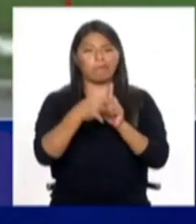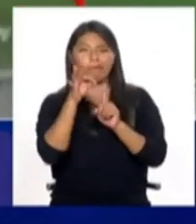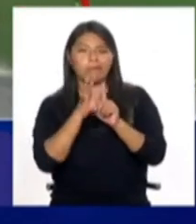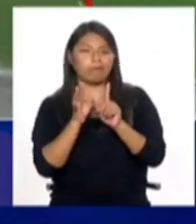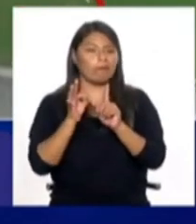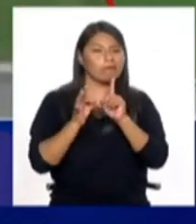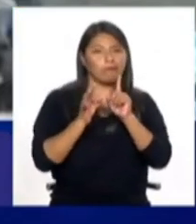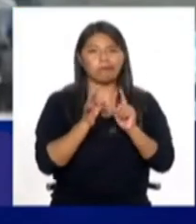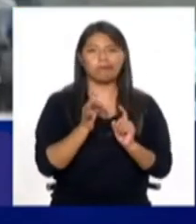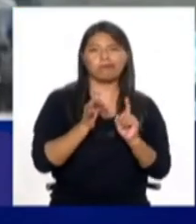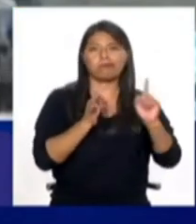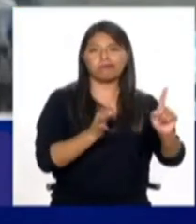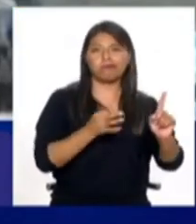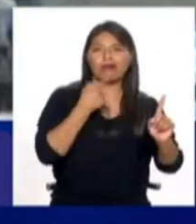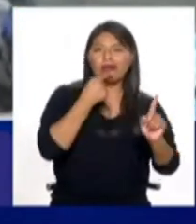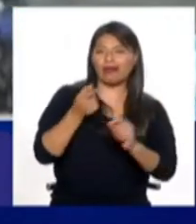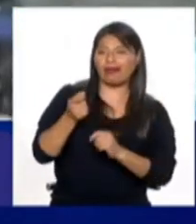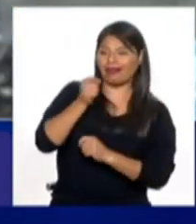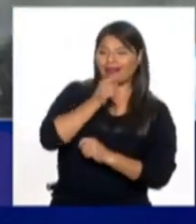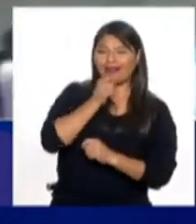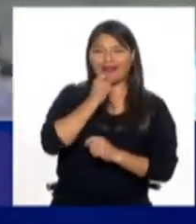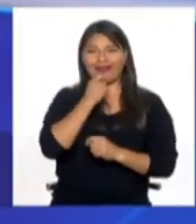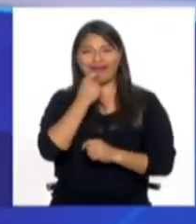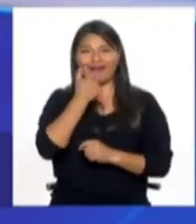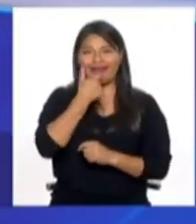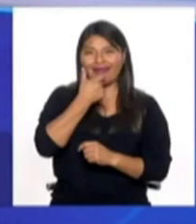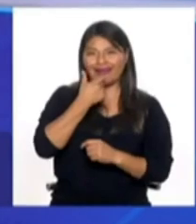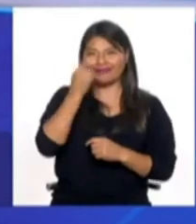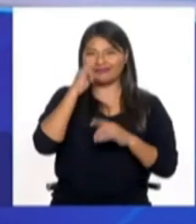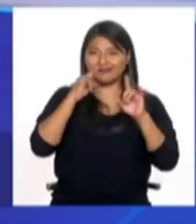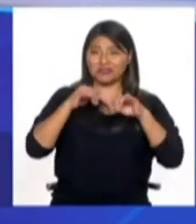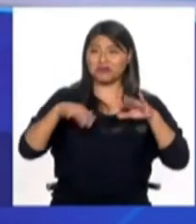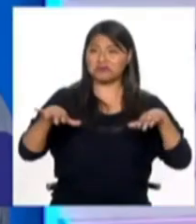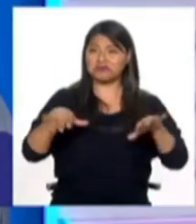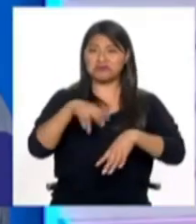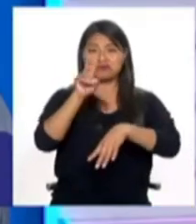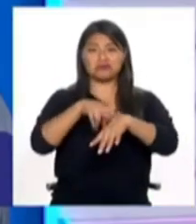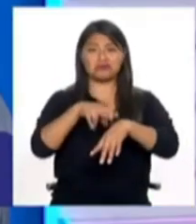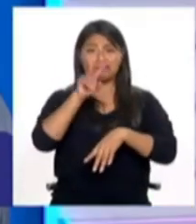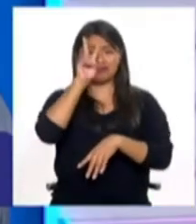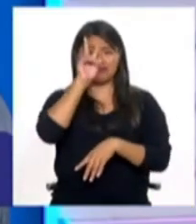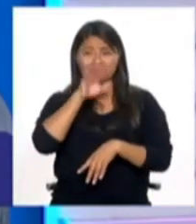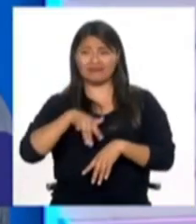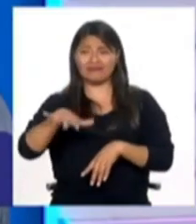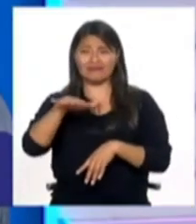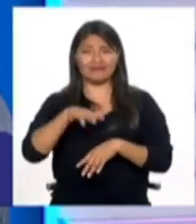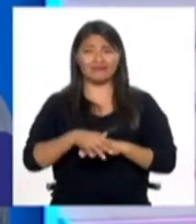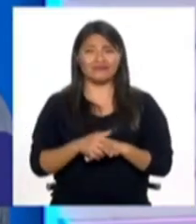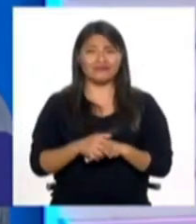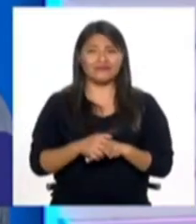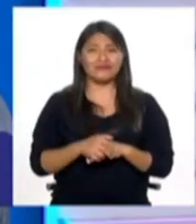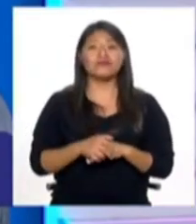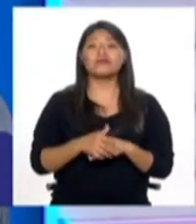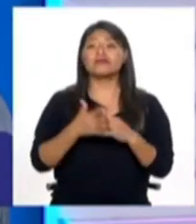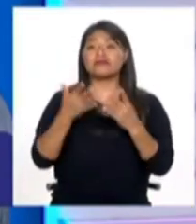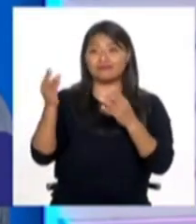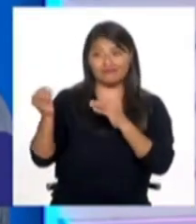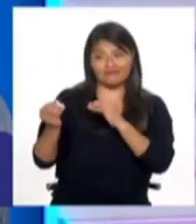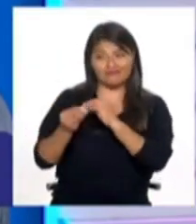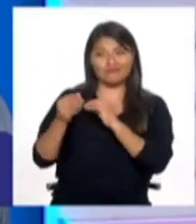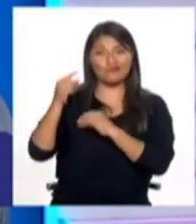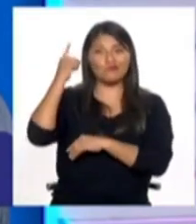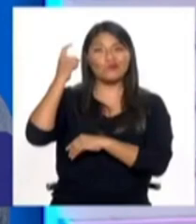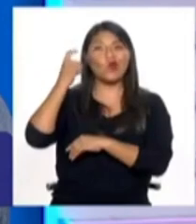porque lo tratan como mono, se ríen, se viraliza y no pasó nada en este país. O incluso respecto de políticos que tienen